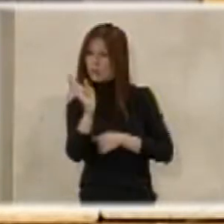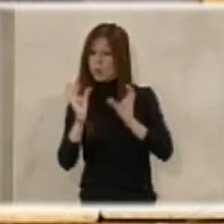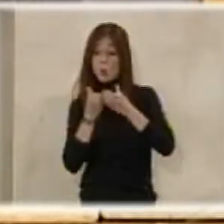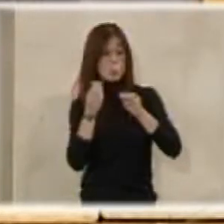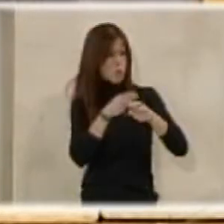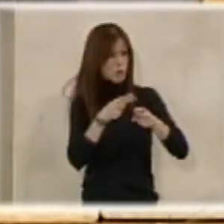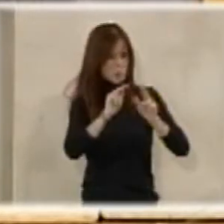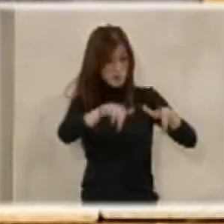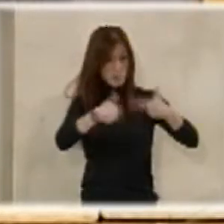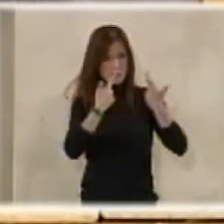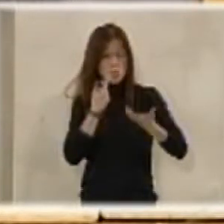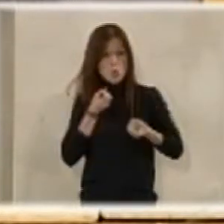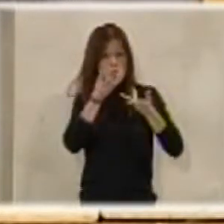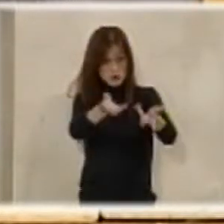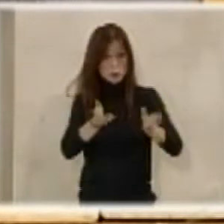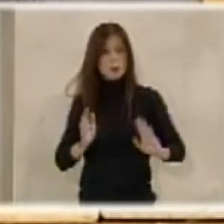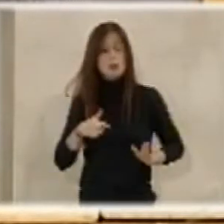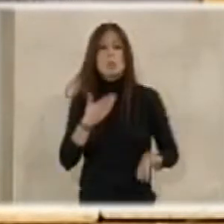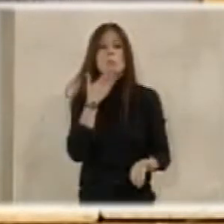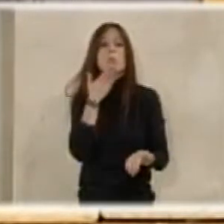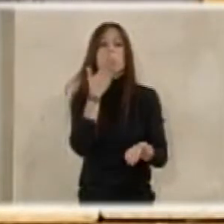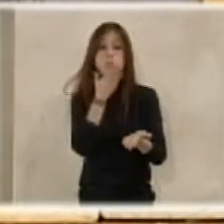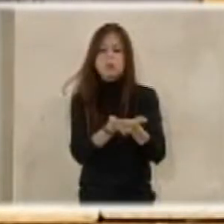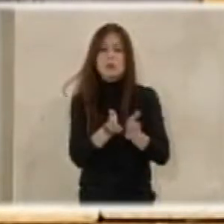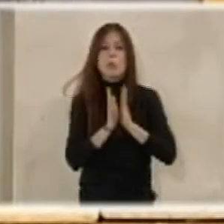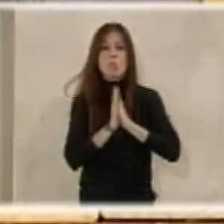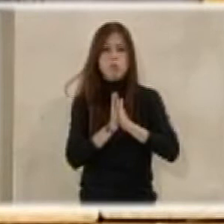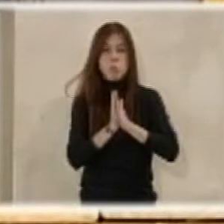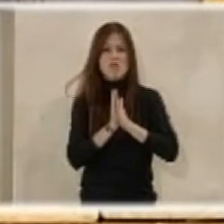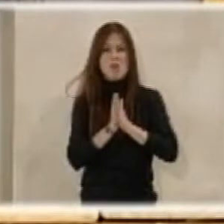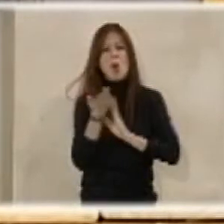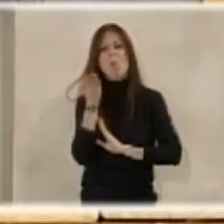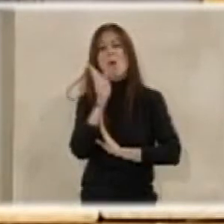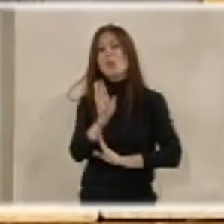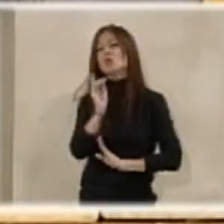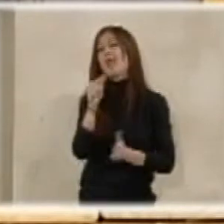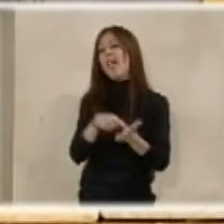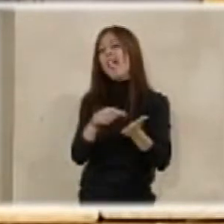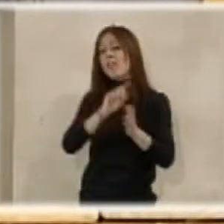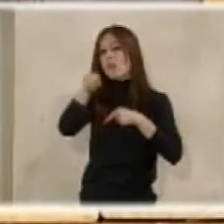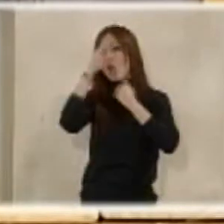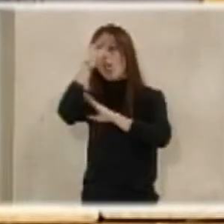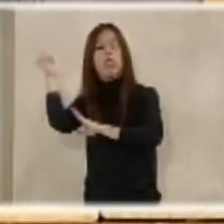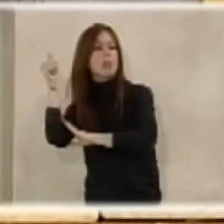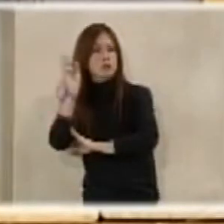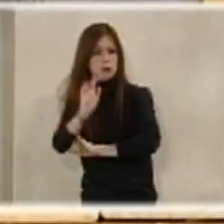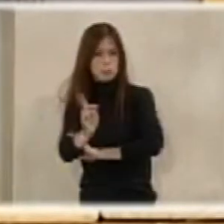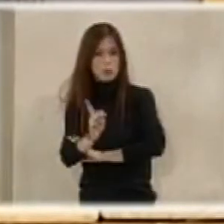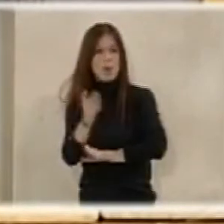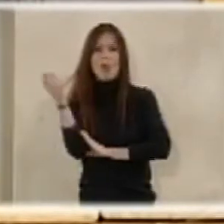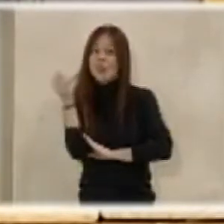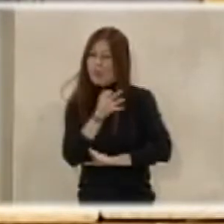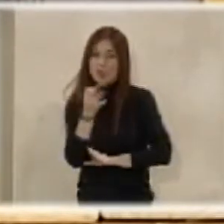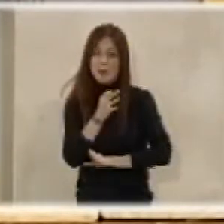políticos permítanme que me dirija y les pida que por favor no se quede esta moción en una reivindicación. Y que hagan